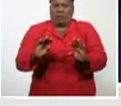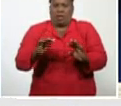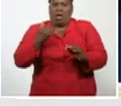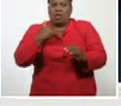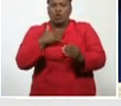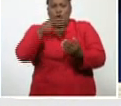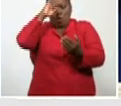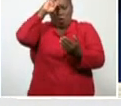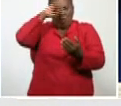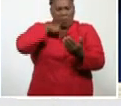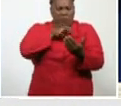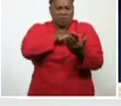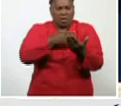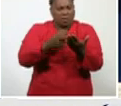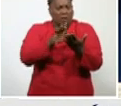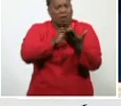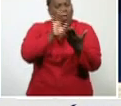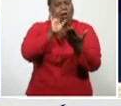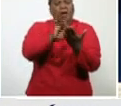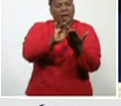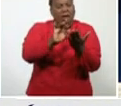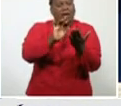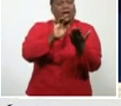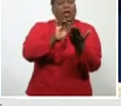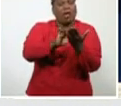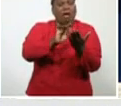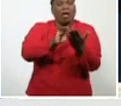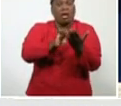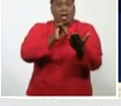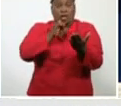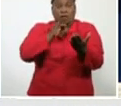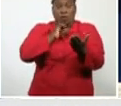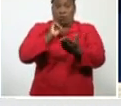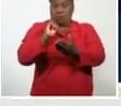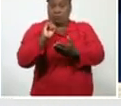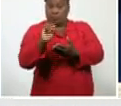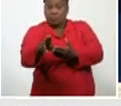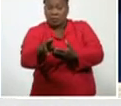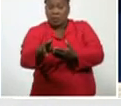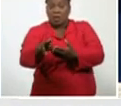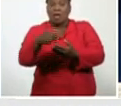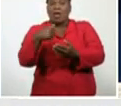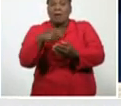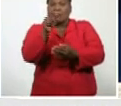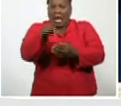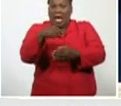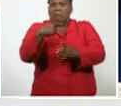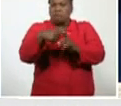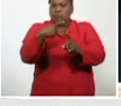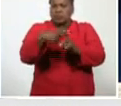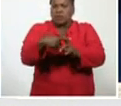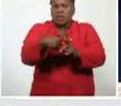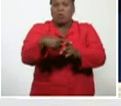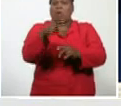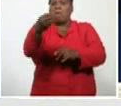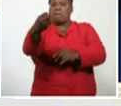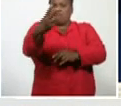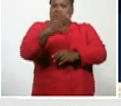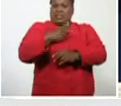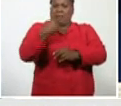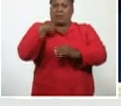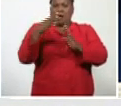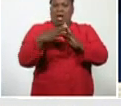y, inmediatamente, yo lo notifico, vienen a mi casa, me, me identifican, y si es necesario, bueno,